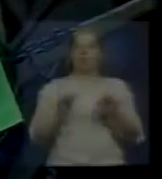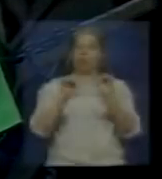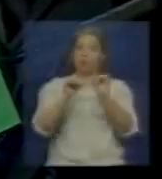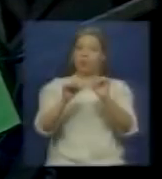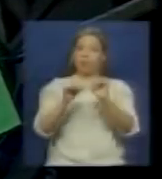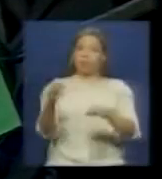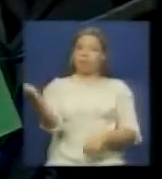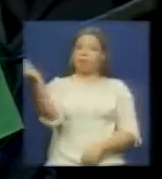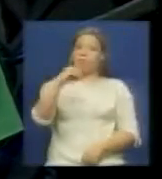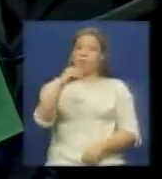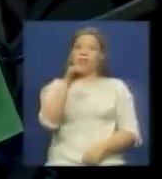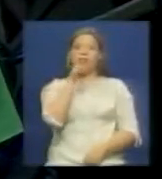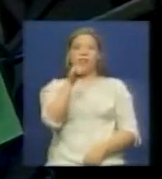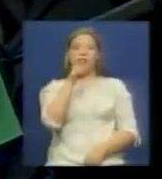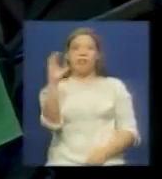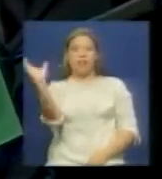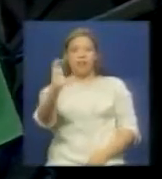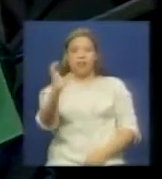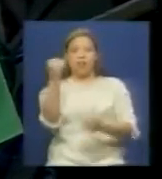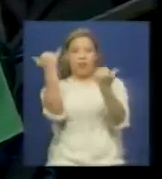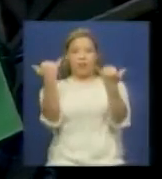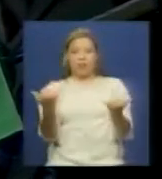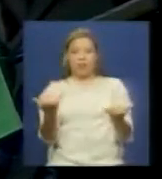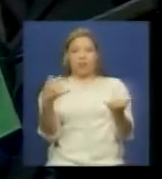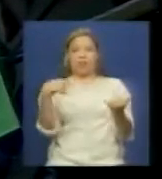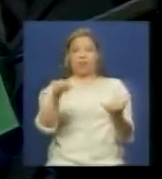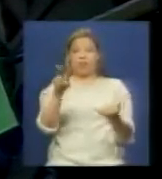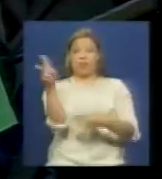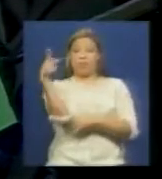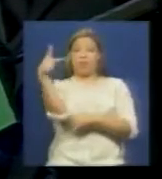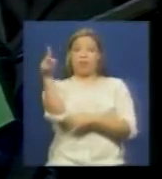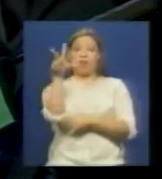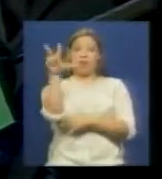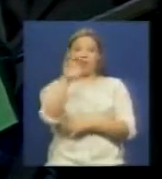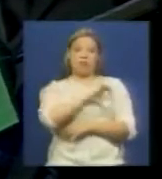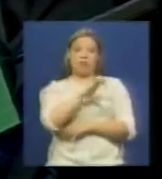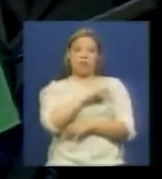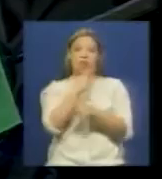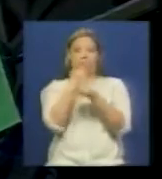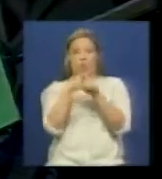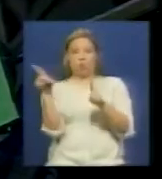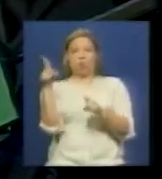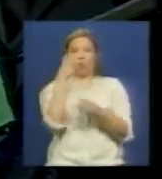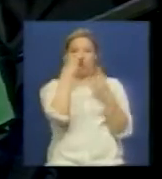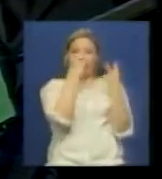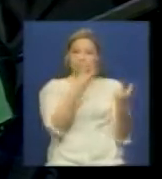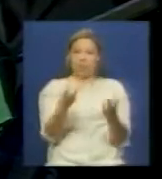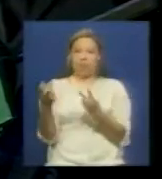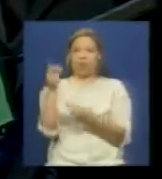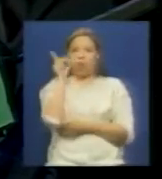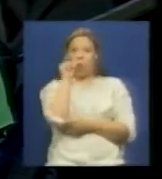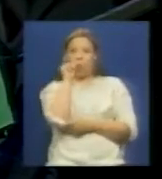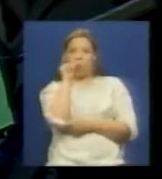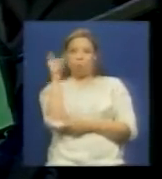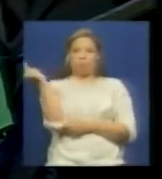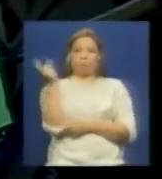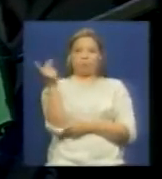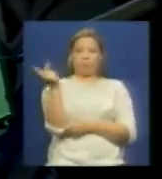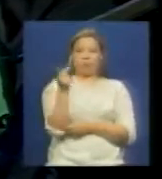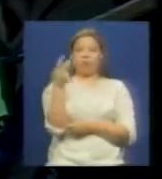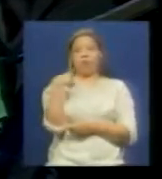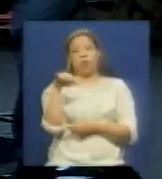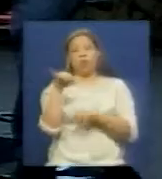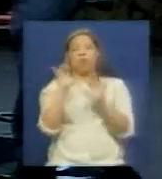continuamos con más de Caracas en directo desde la parroquia 23 de enero tenemos otros invitados ya Carmelo y Esteban uno secretario general del